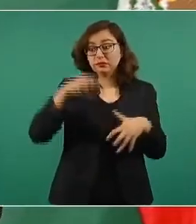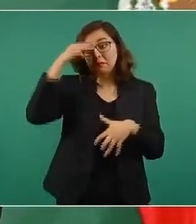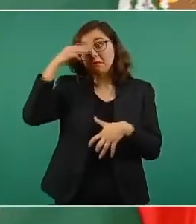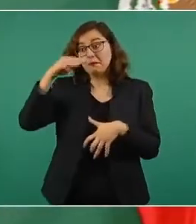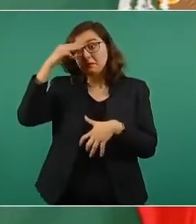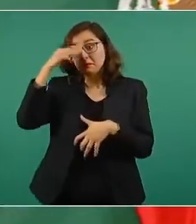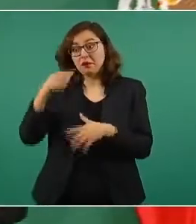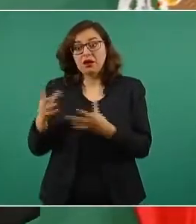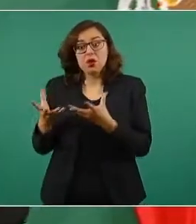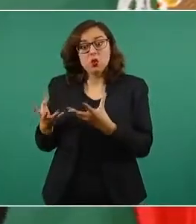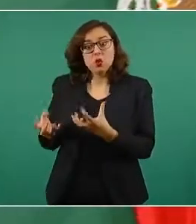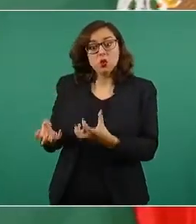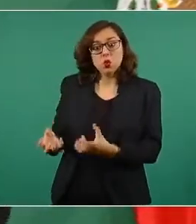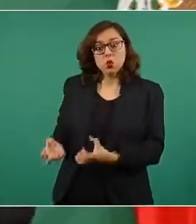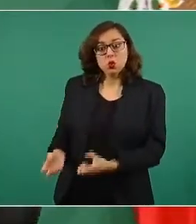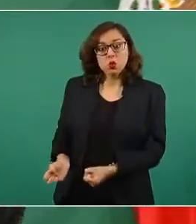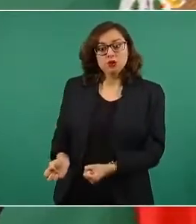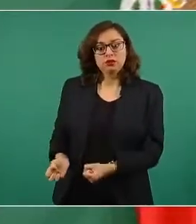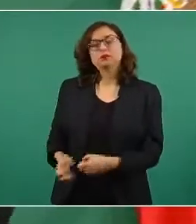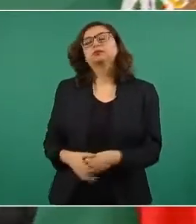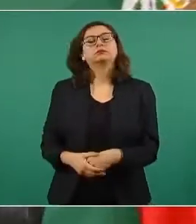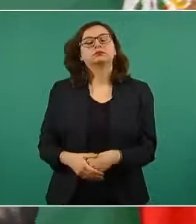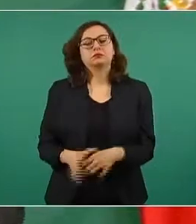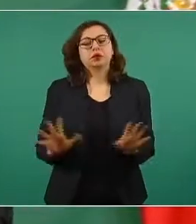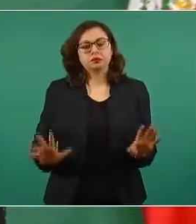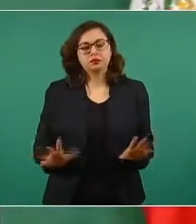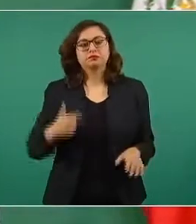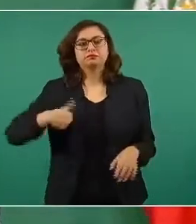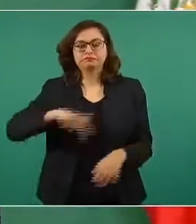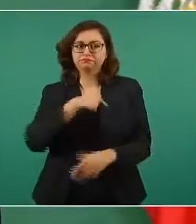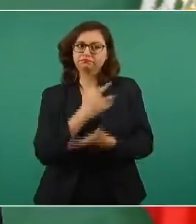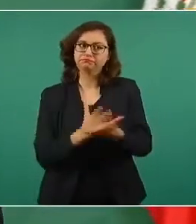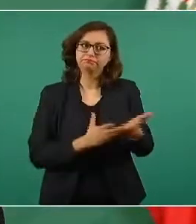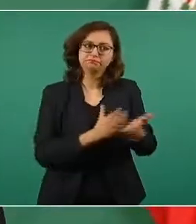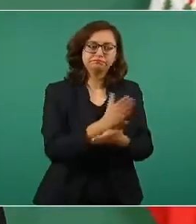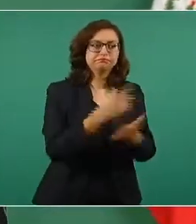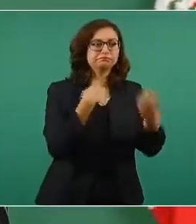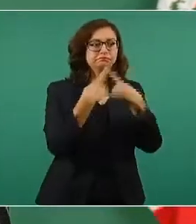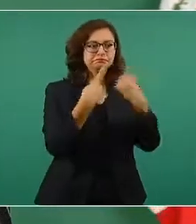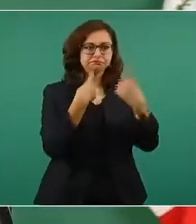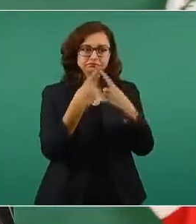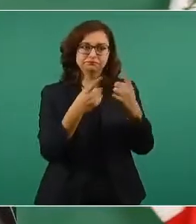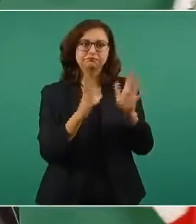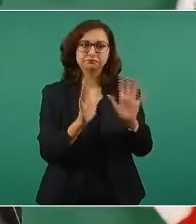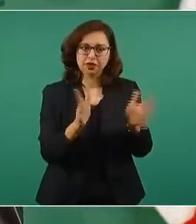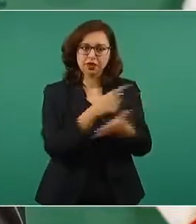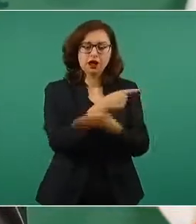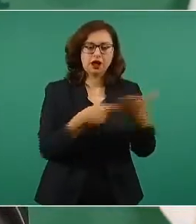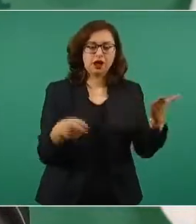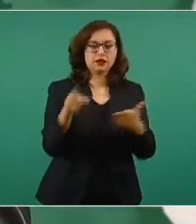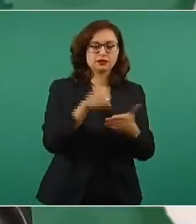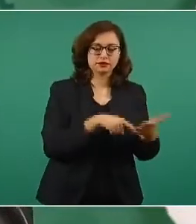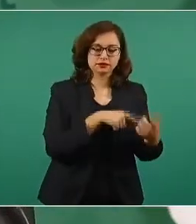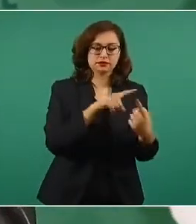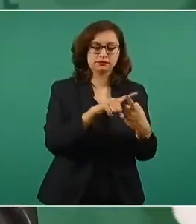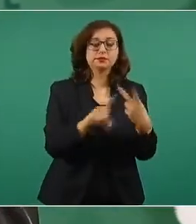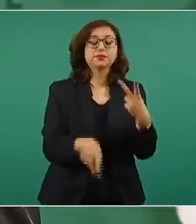Entonces, ahí se pudo resolver el problema